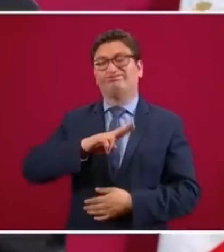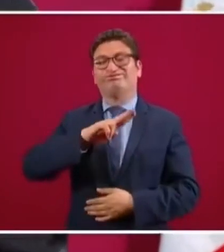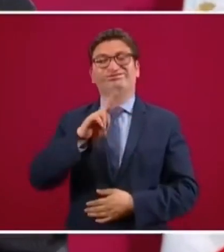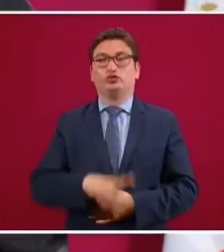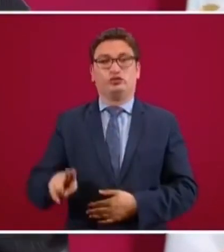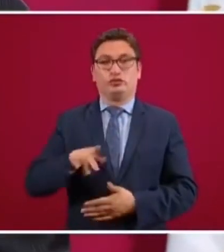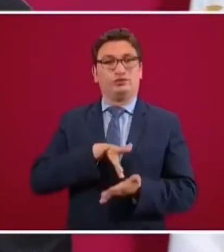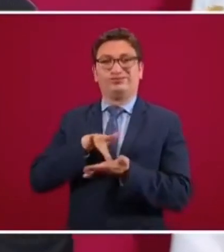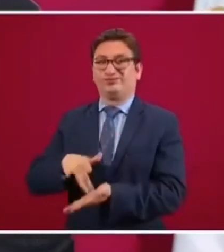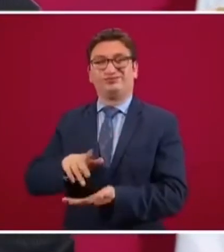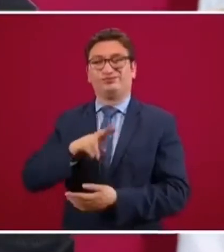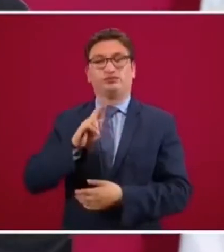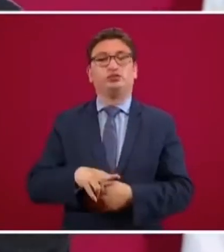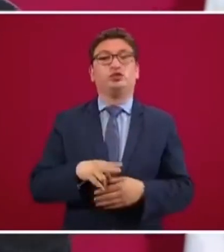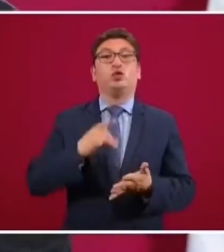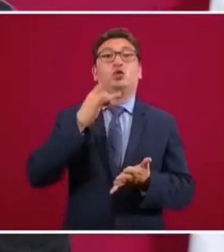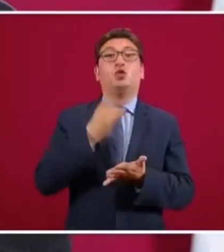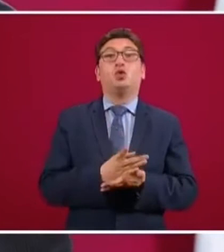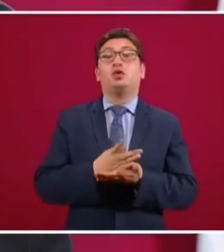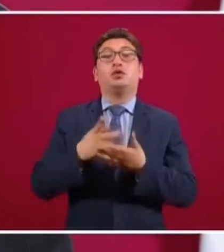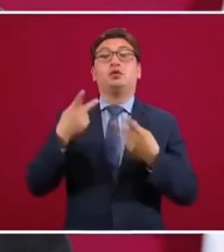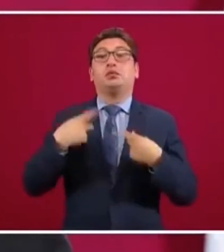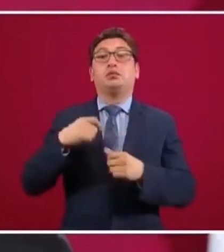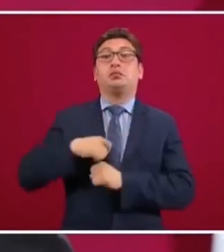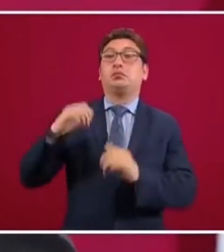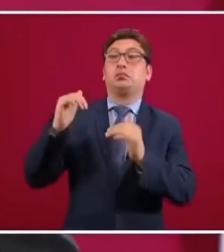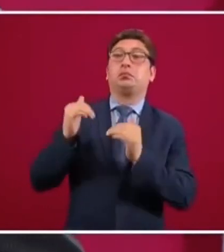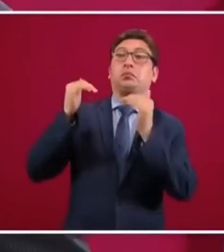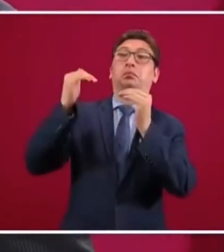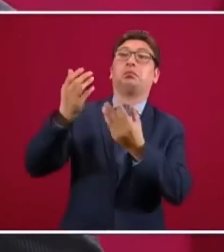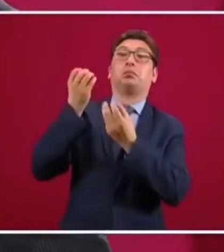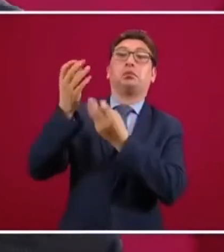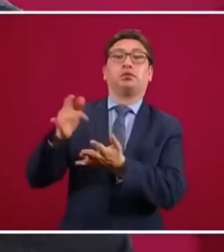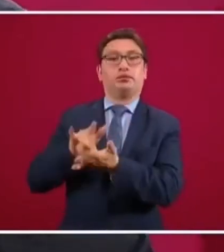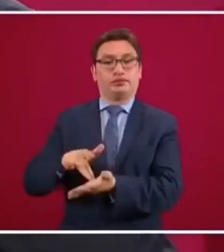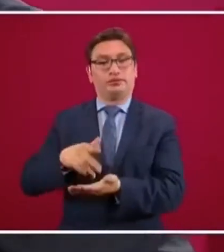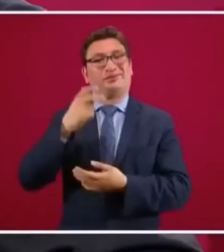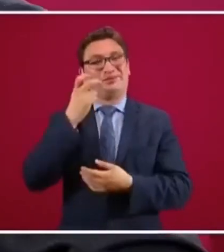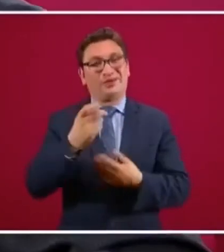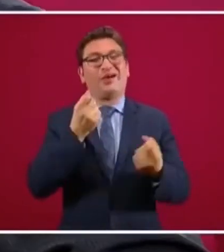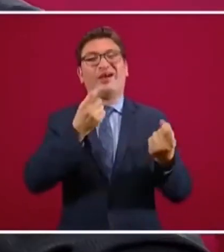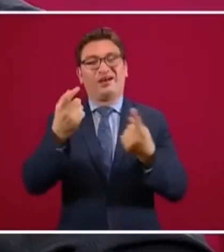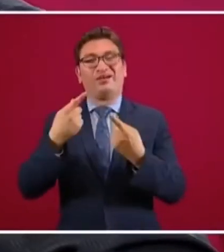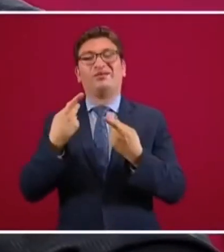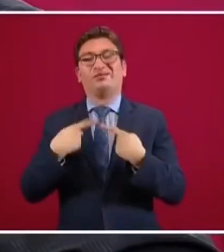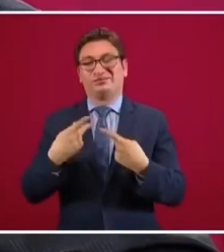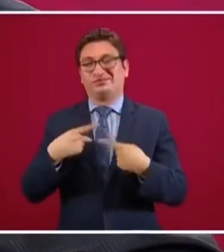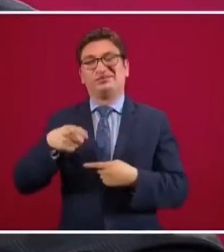los apoyos eran para los de arriba, por eso es que andan algunos inconformes,